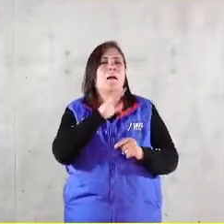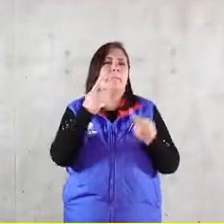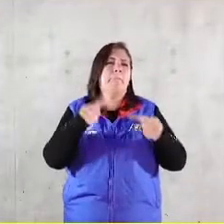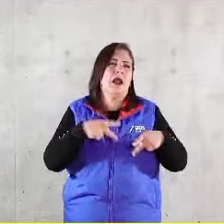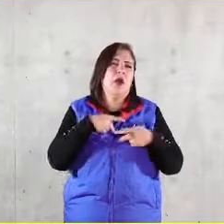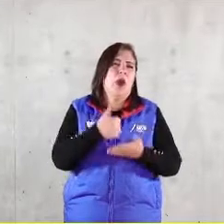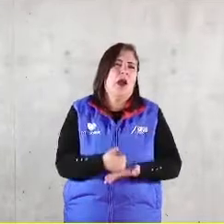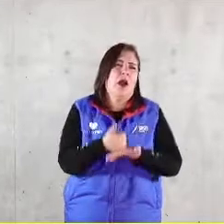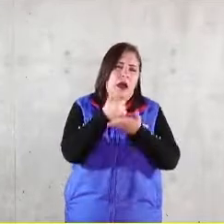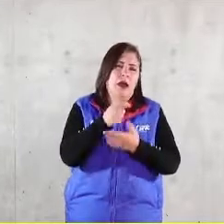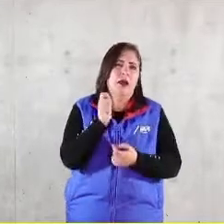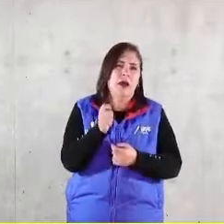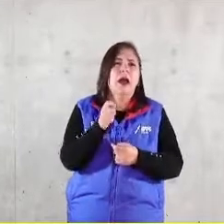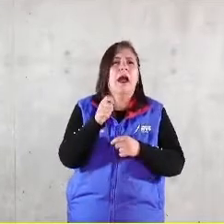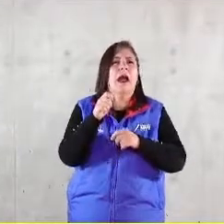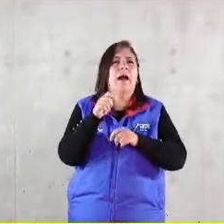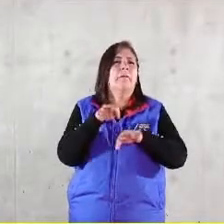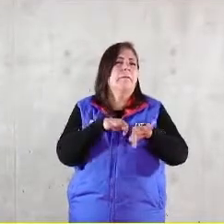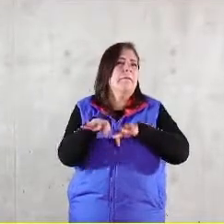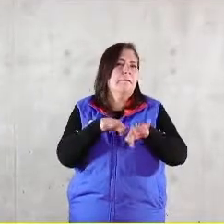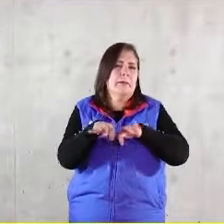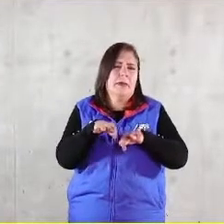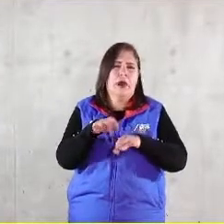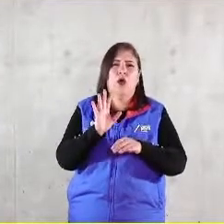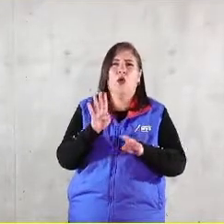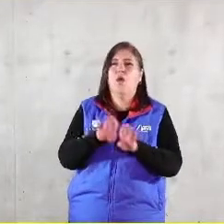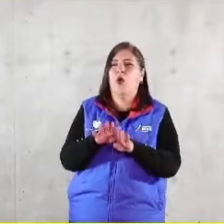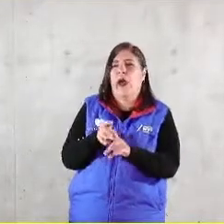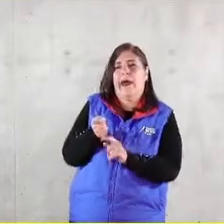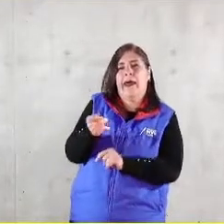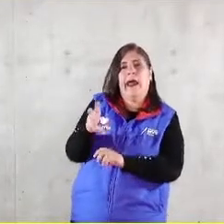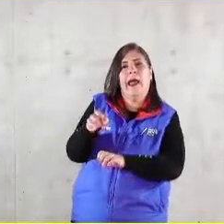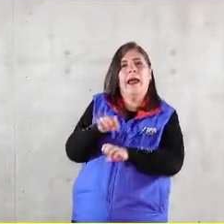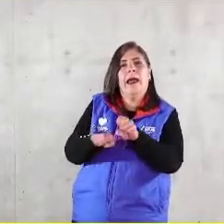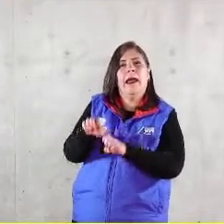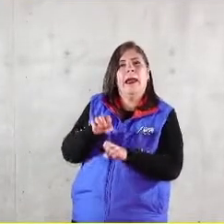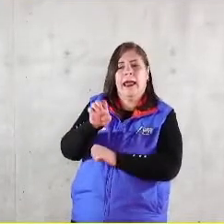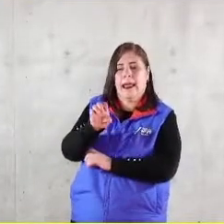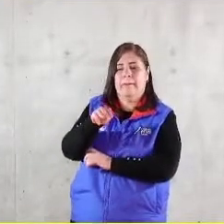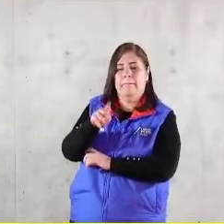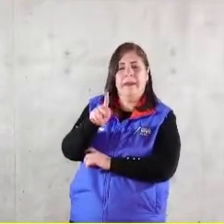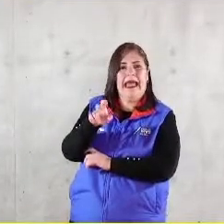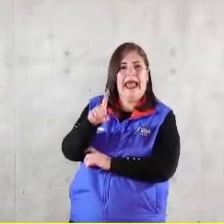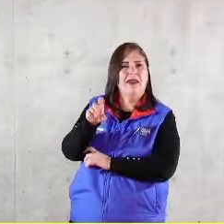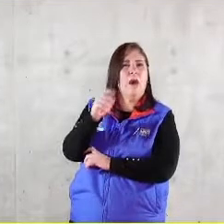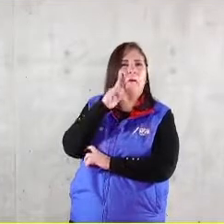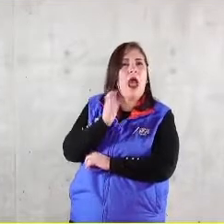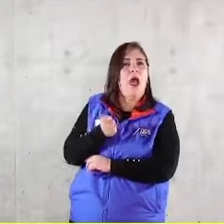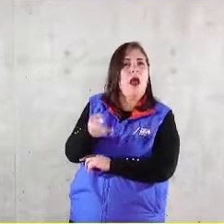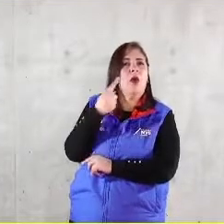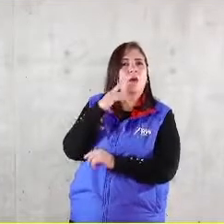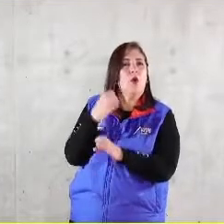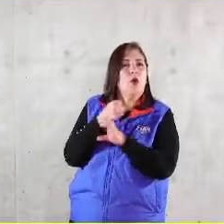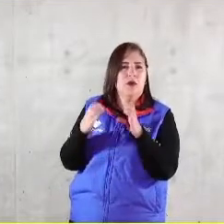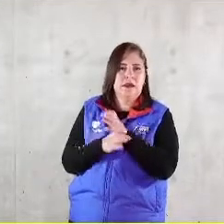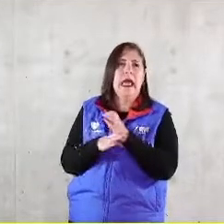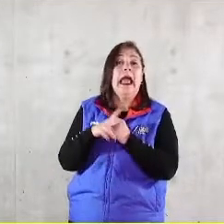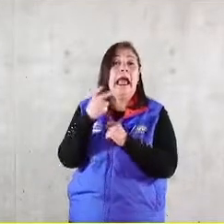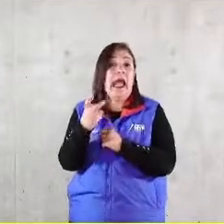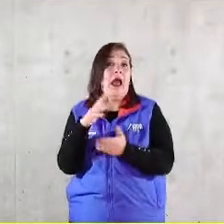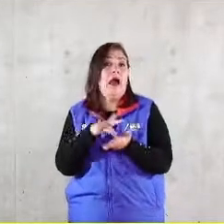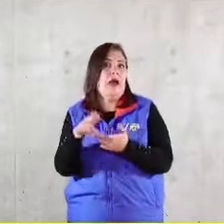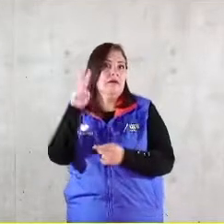veces llamamos empleados de una manera cosificada, interesan porque son los medios que nos ayudan a generar valor.